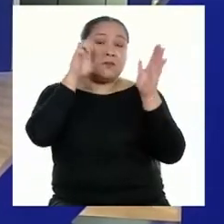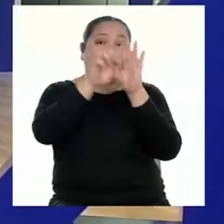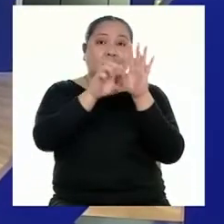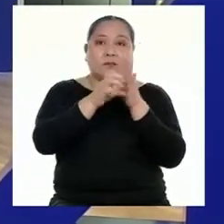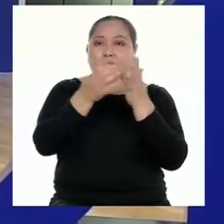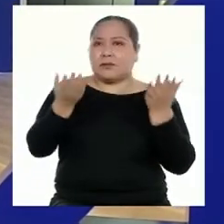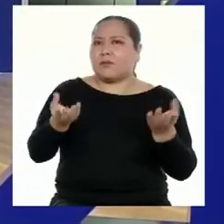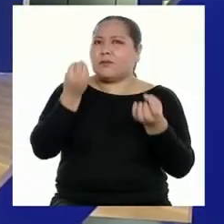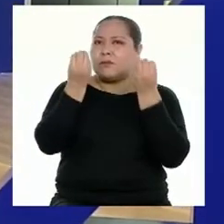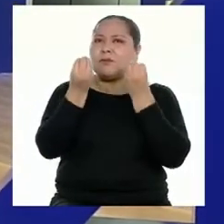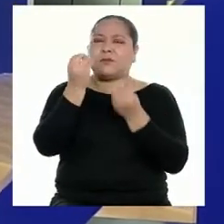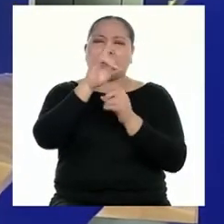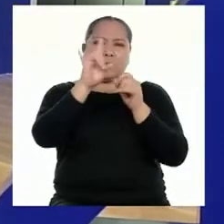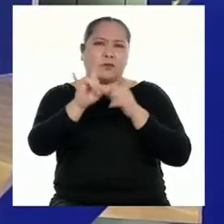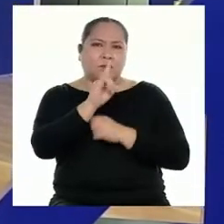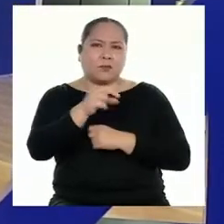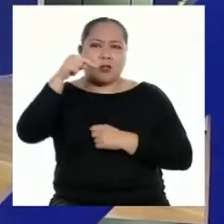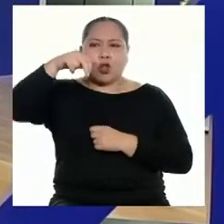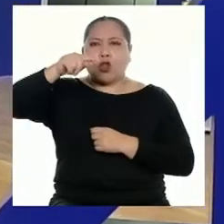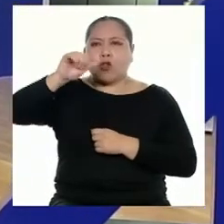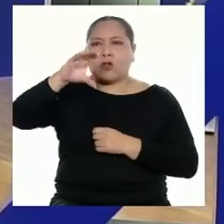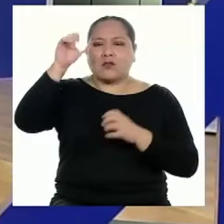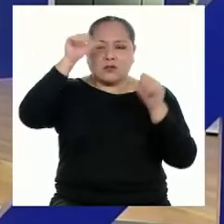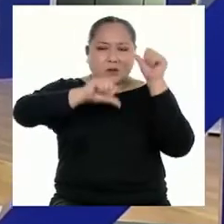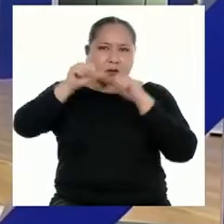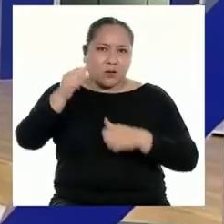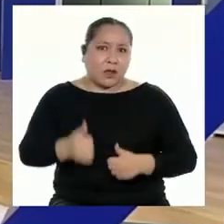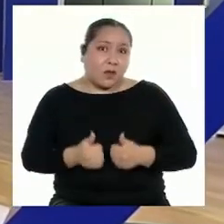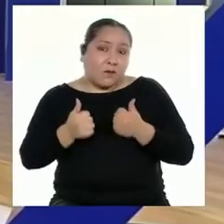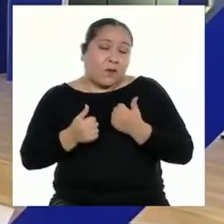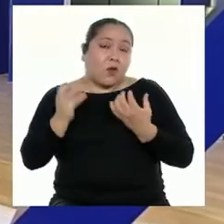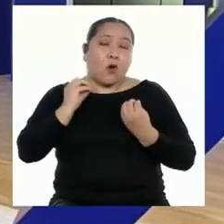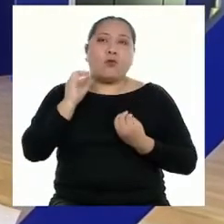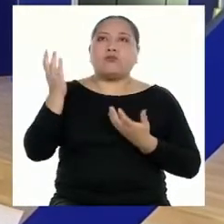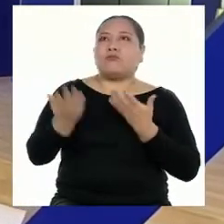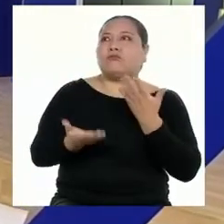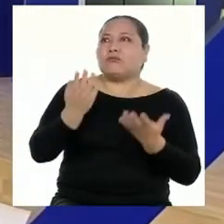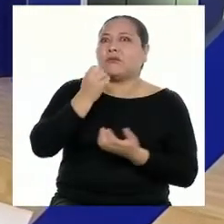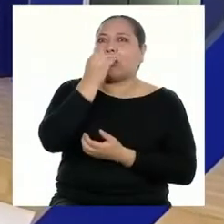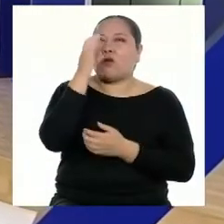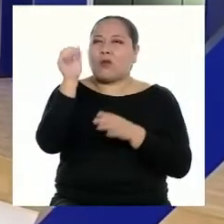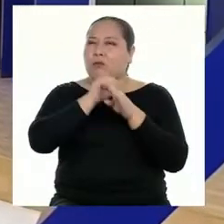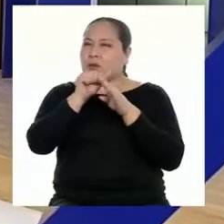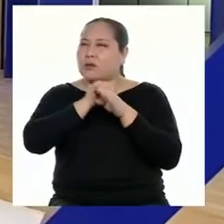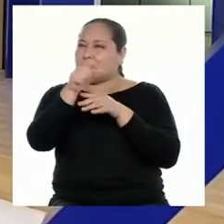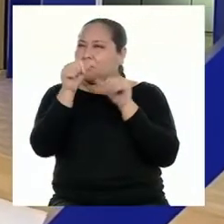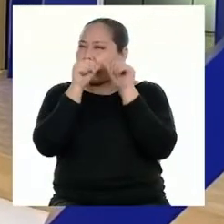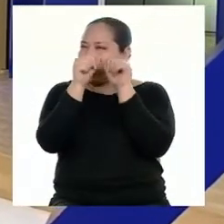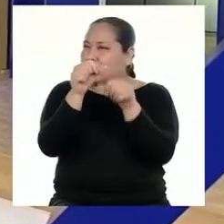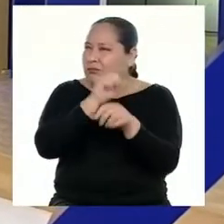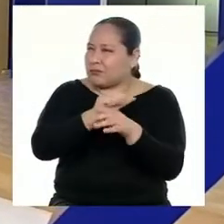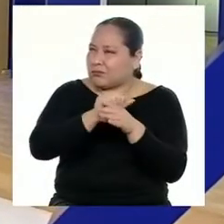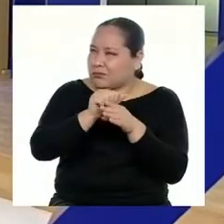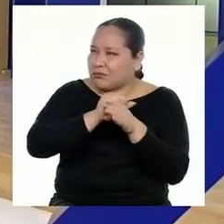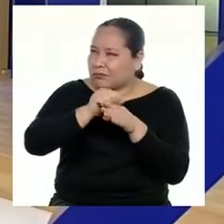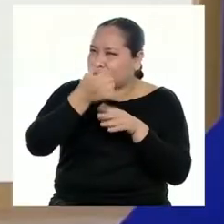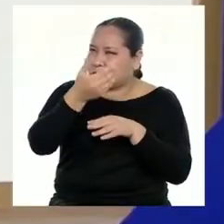acerca de cómo usar la notación científica en la vida o tal vez algunos ejercicios para continuar practicando?